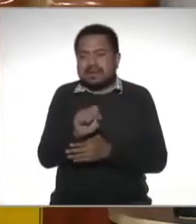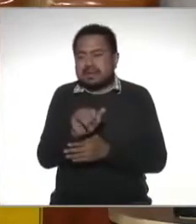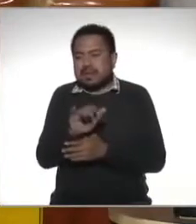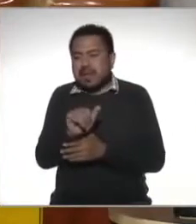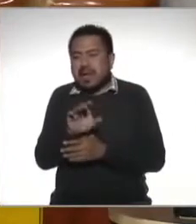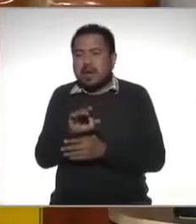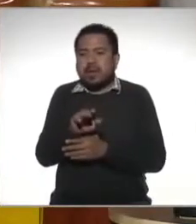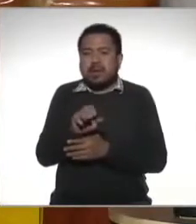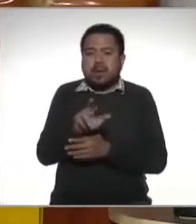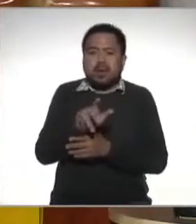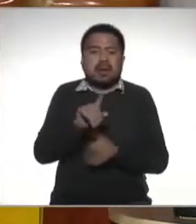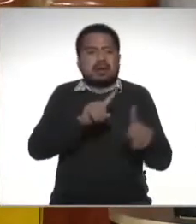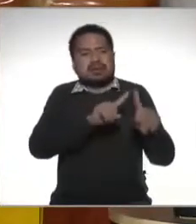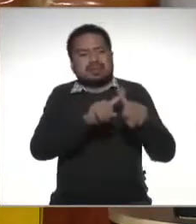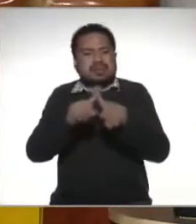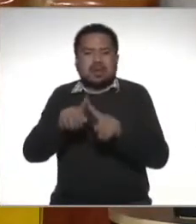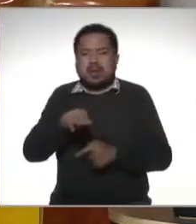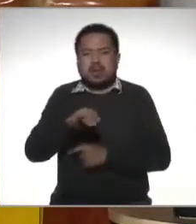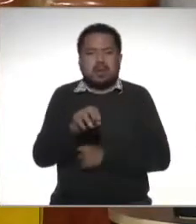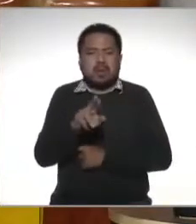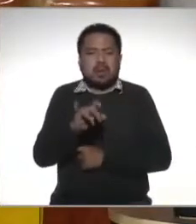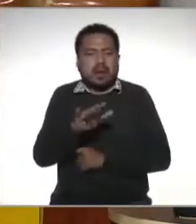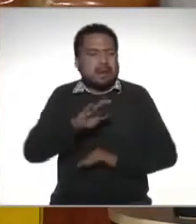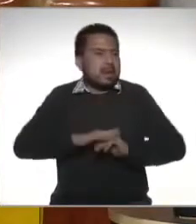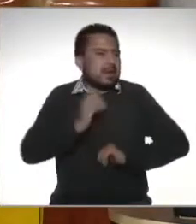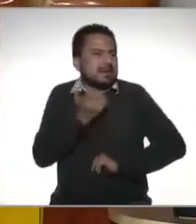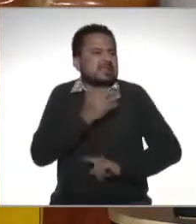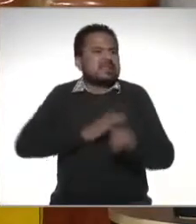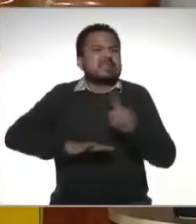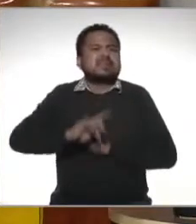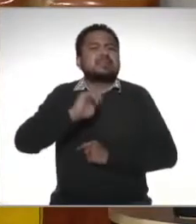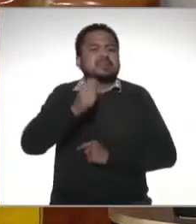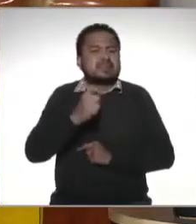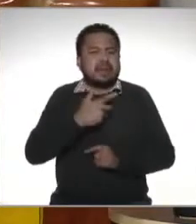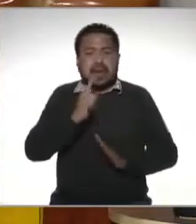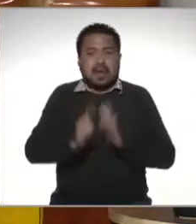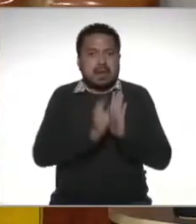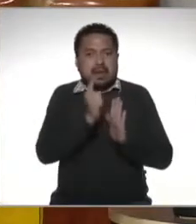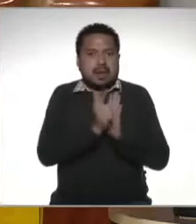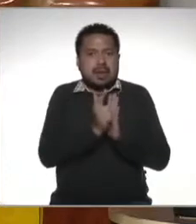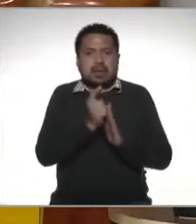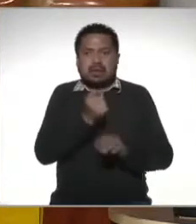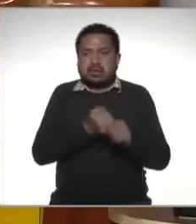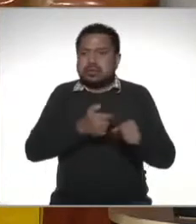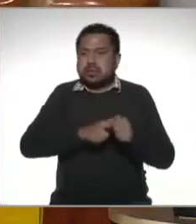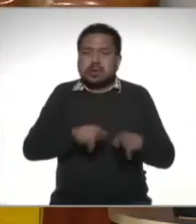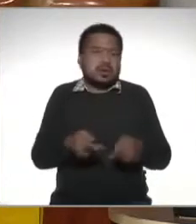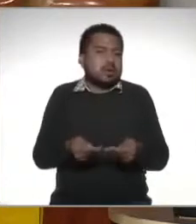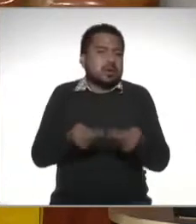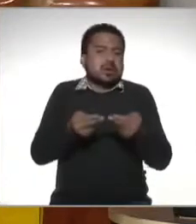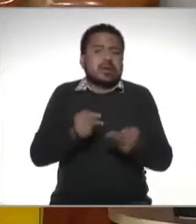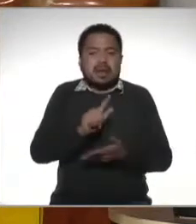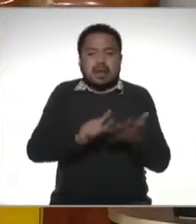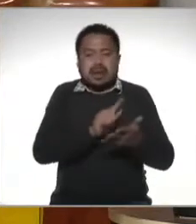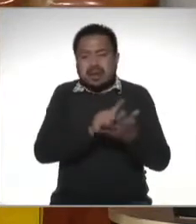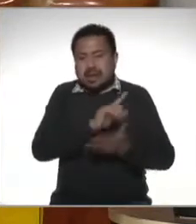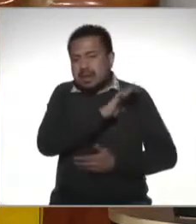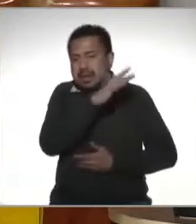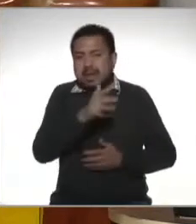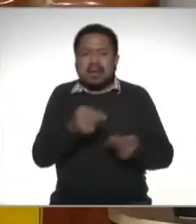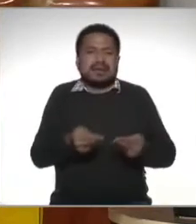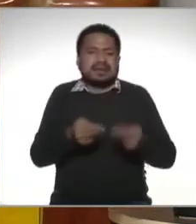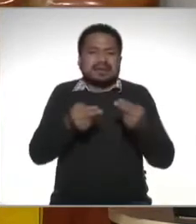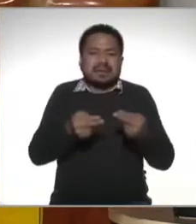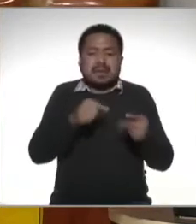hay diferentes tipos de personas morales las más comunes están en la ley de sociedades mercantiles la ley general de sociedades mercantiles